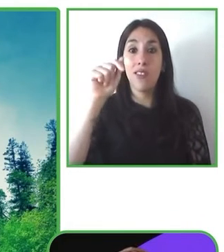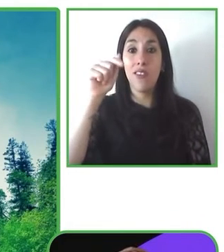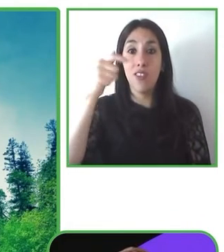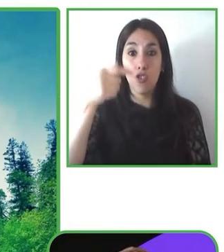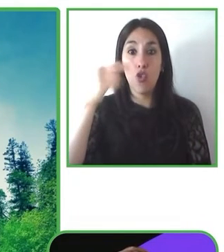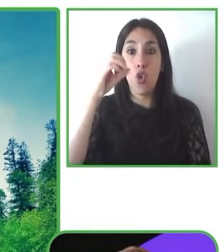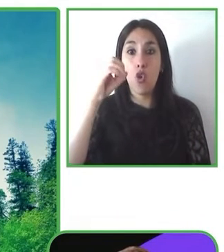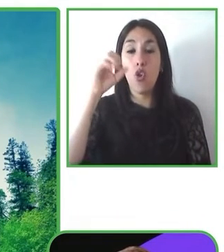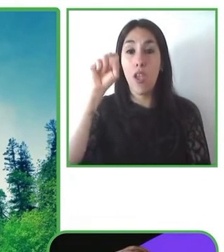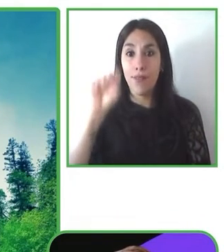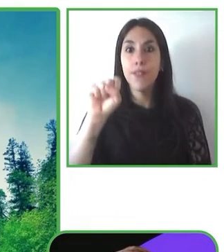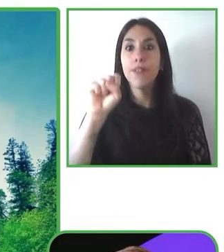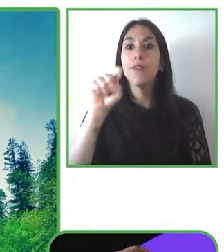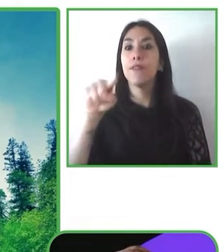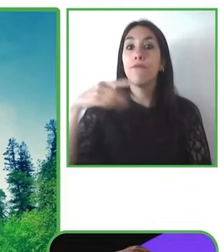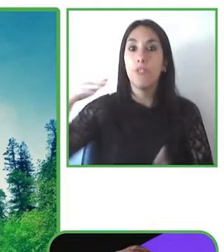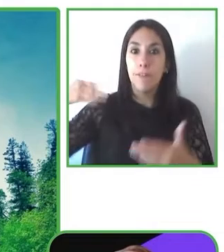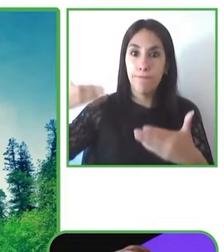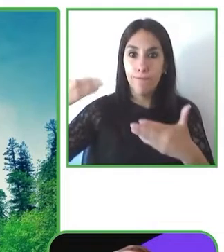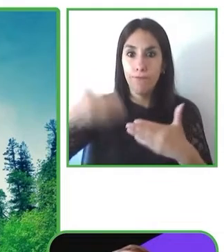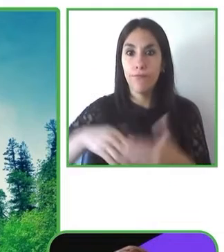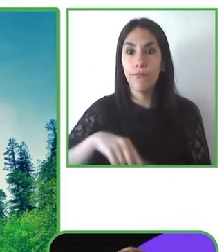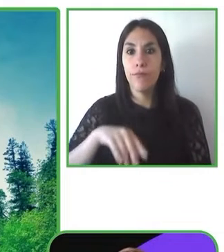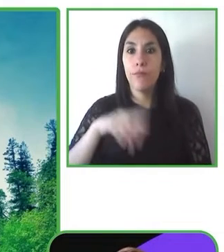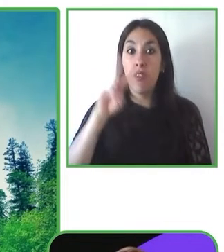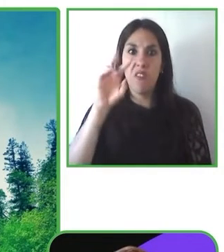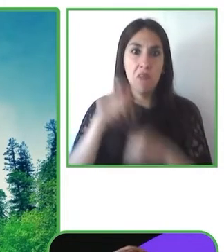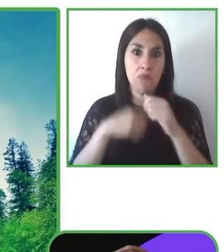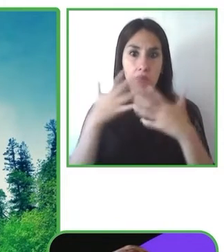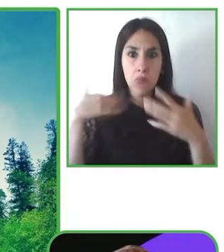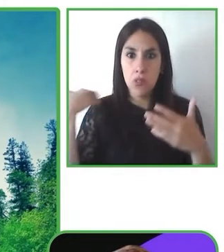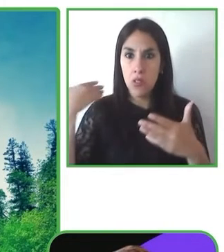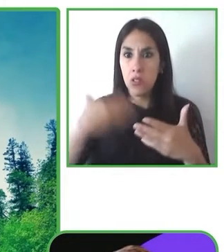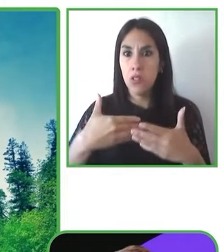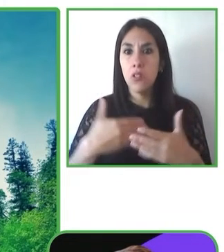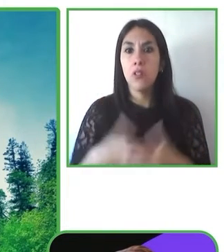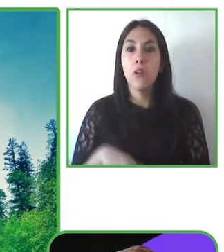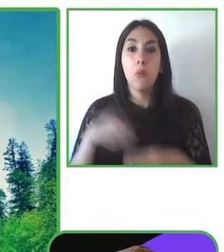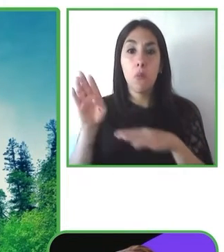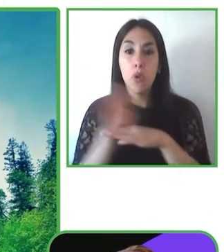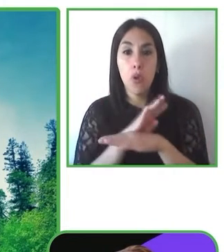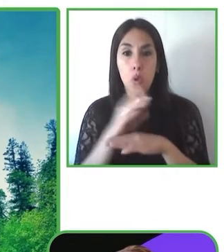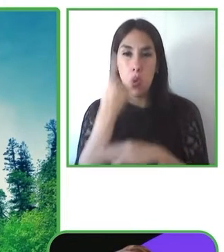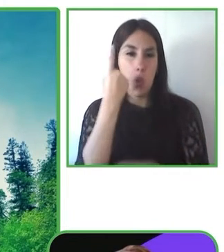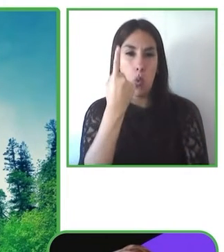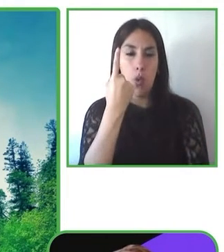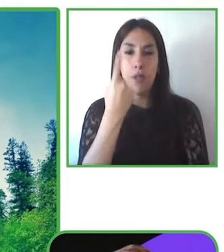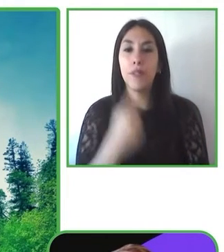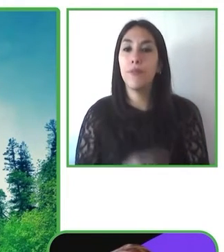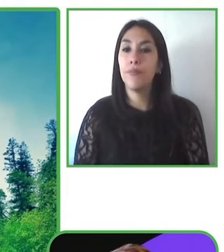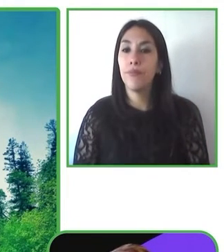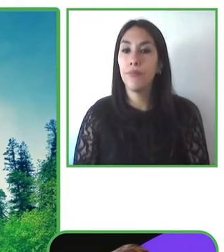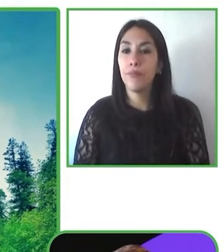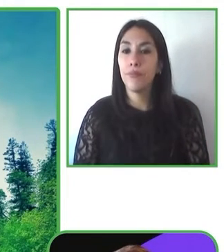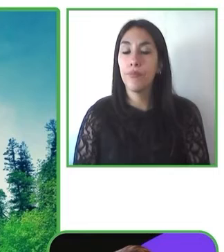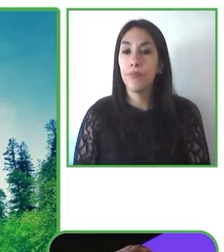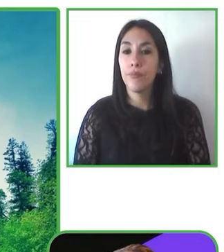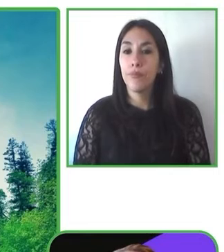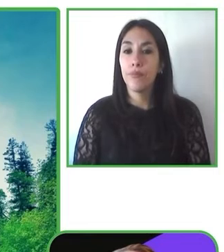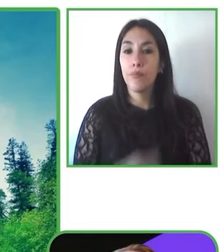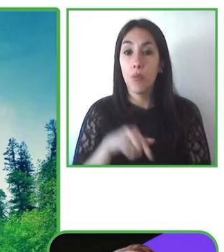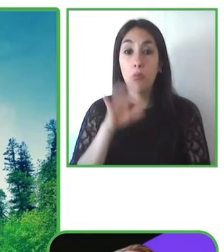de las compañías que se ha unido a este Valuable 500 en 2019